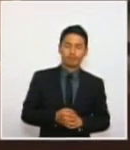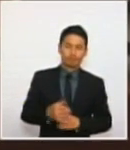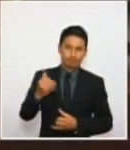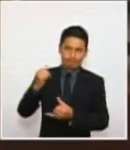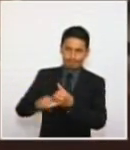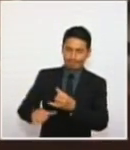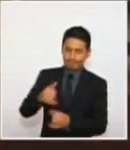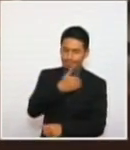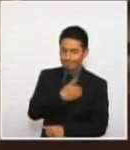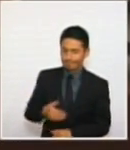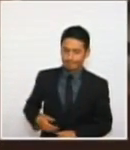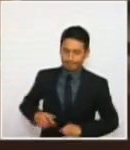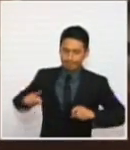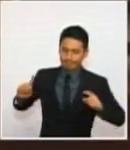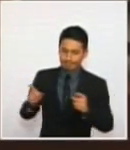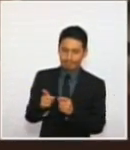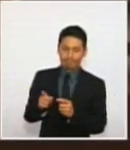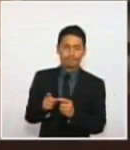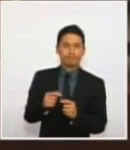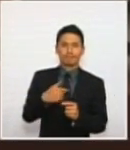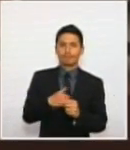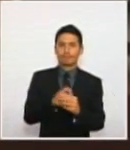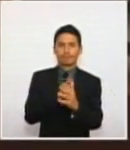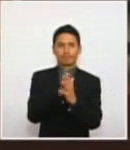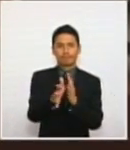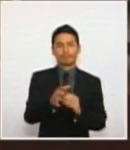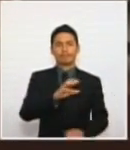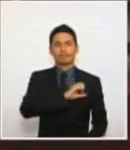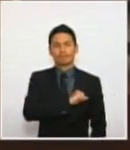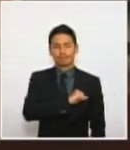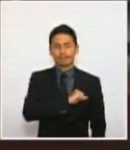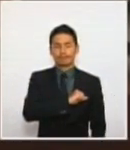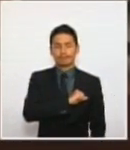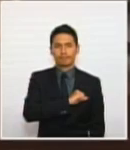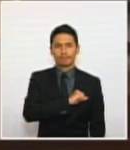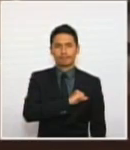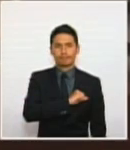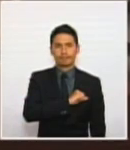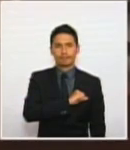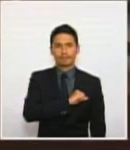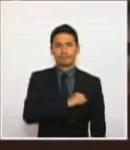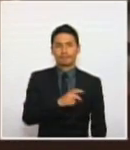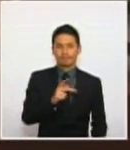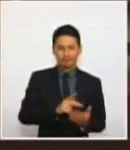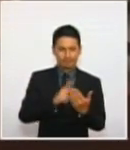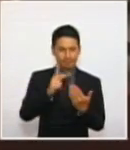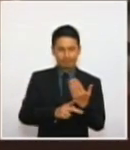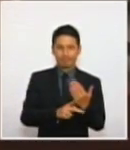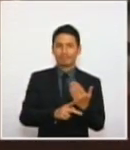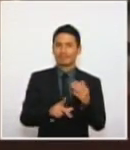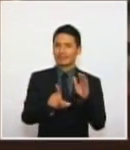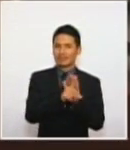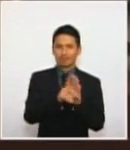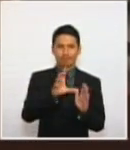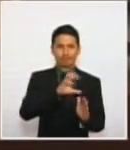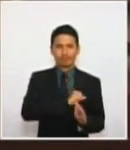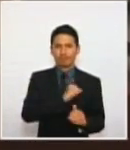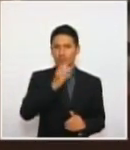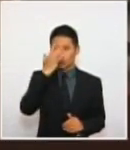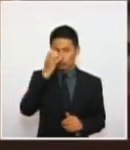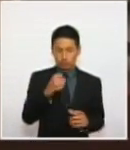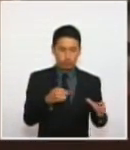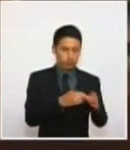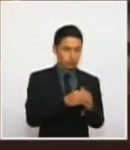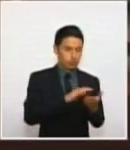señor presidente, manifestando que lamentamos también este proyecto de ley, porque las comunidades